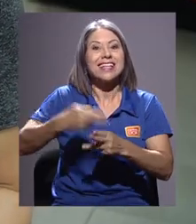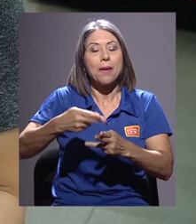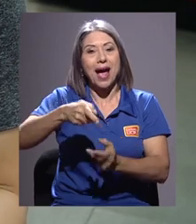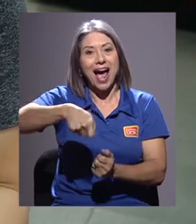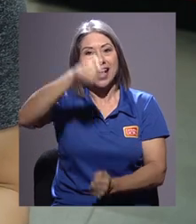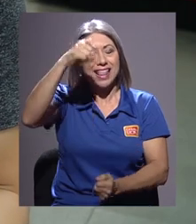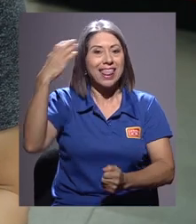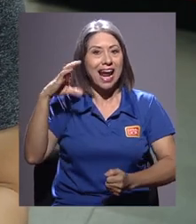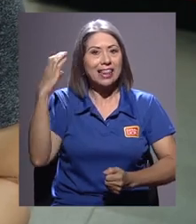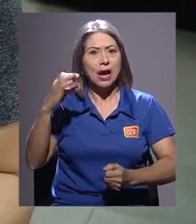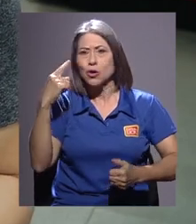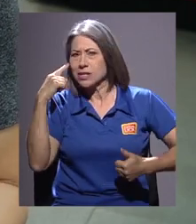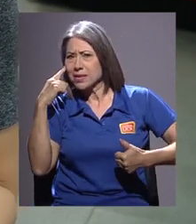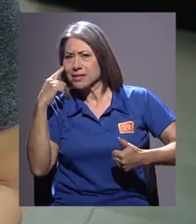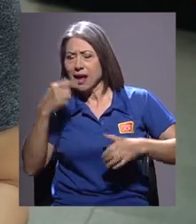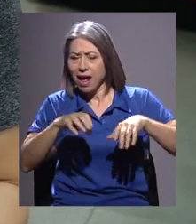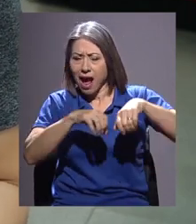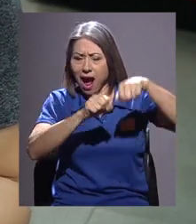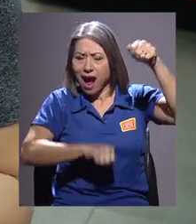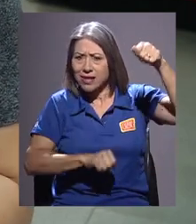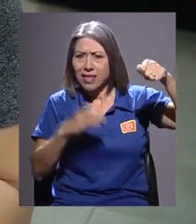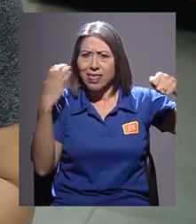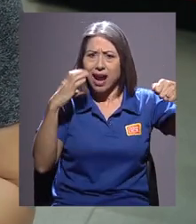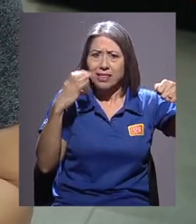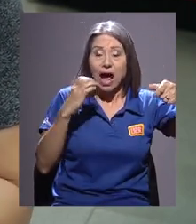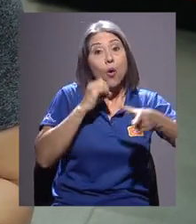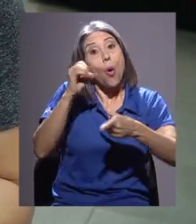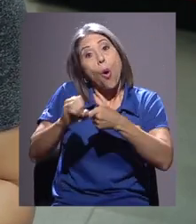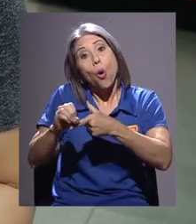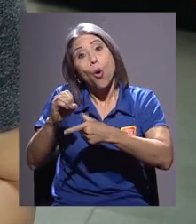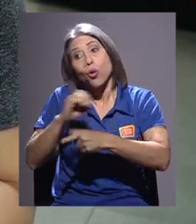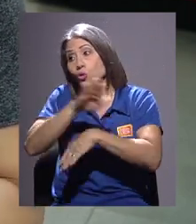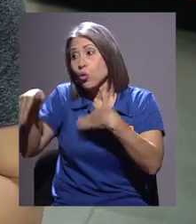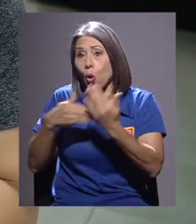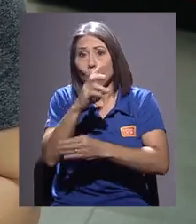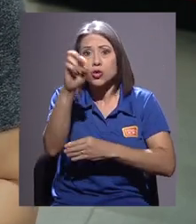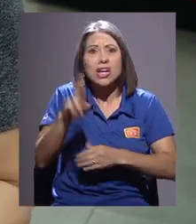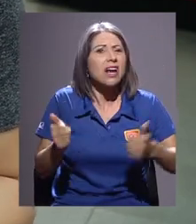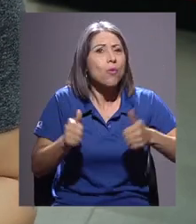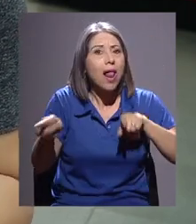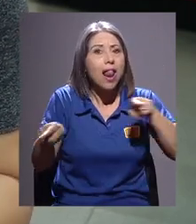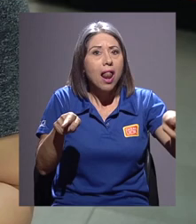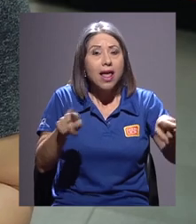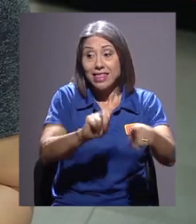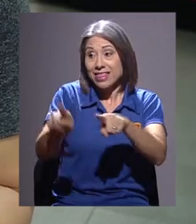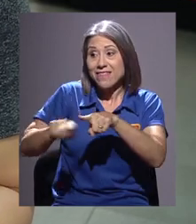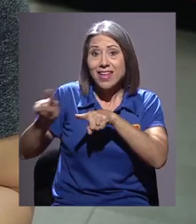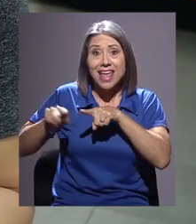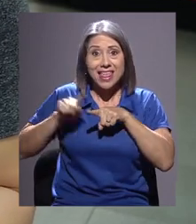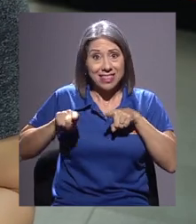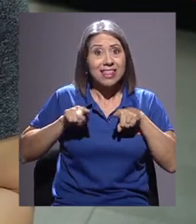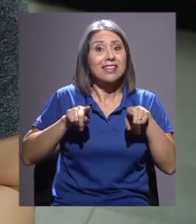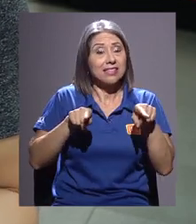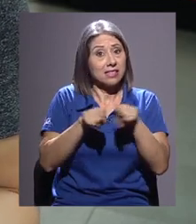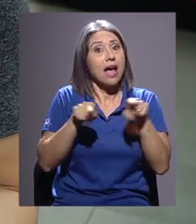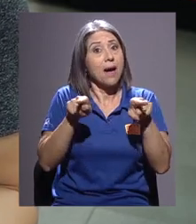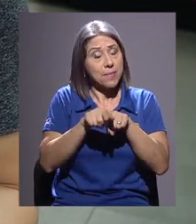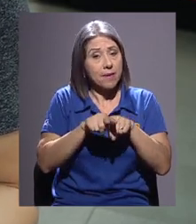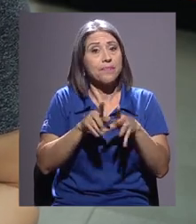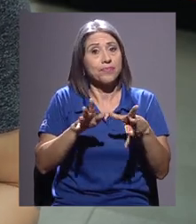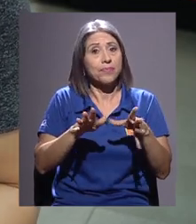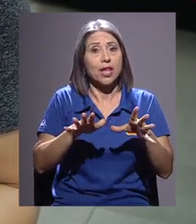polémica de si es el Acta de Cartago, si es el Acta de todo Costa Rica, porque los demás ayuntamientos también firmaron actas de